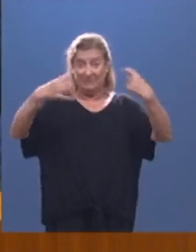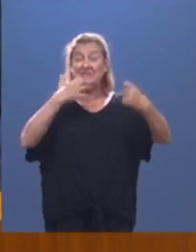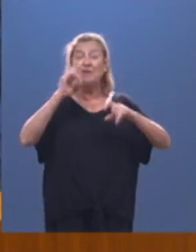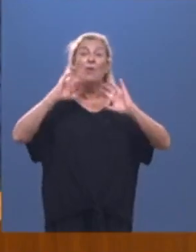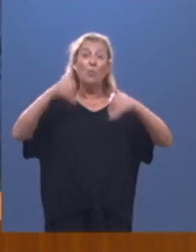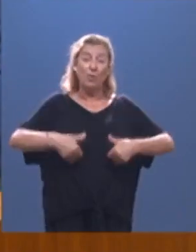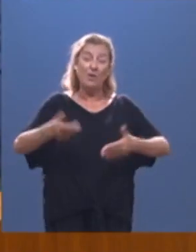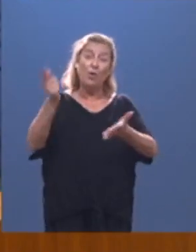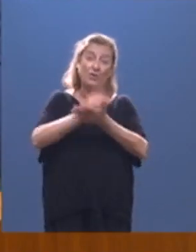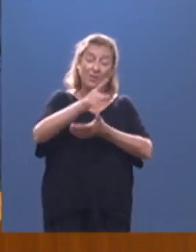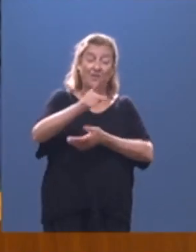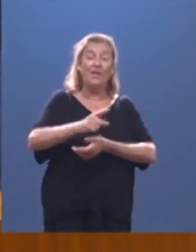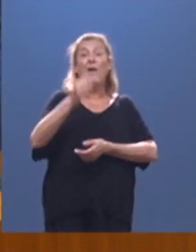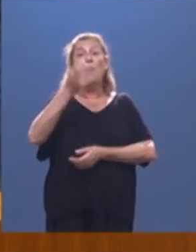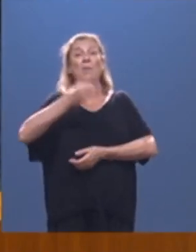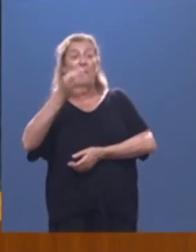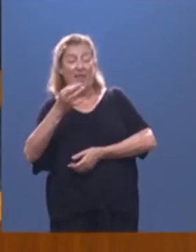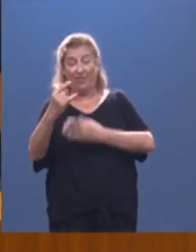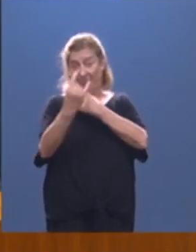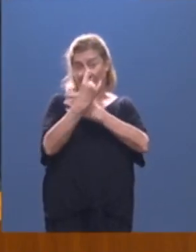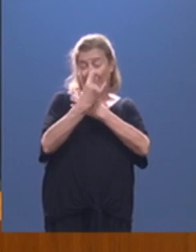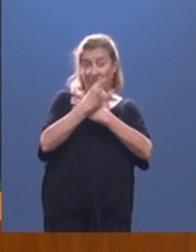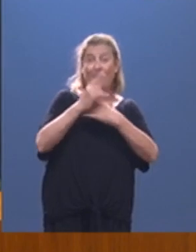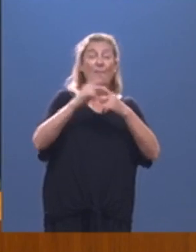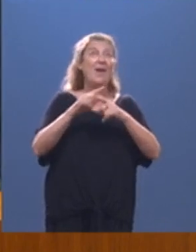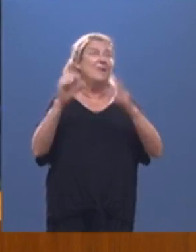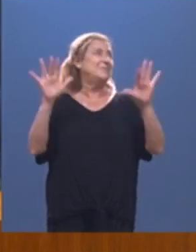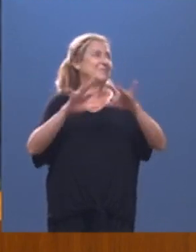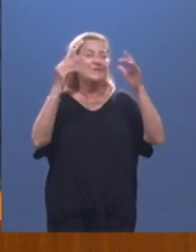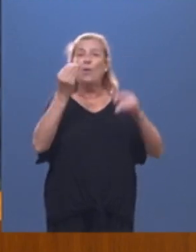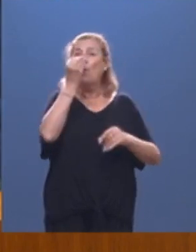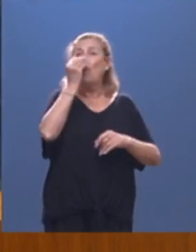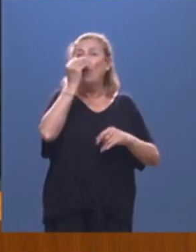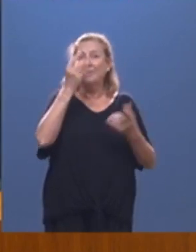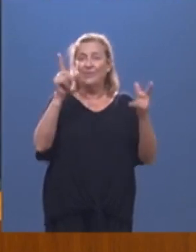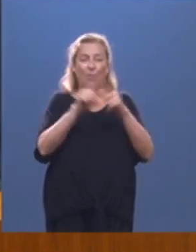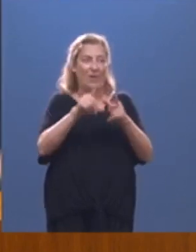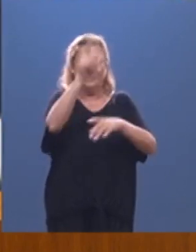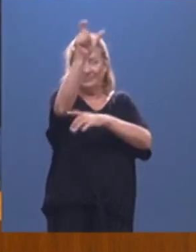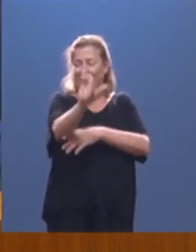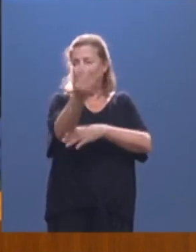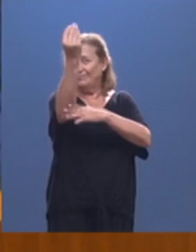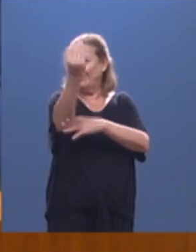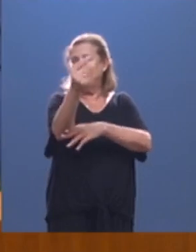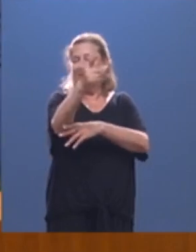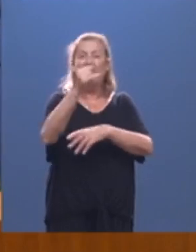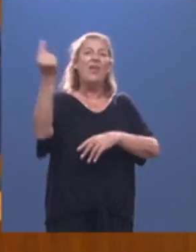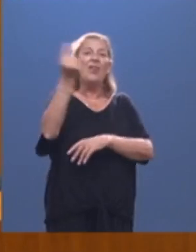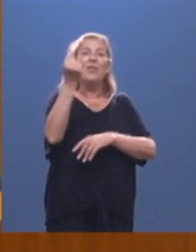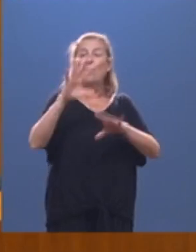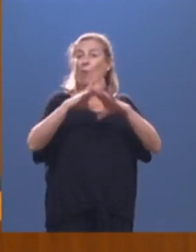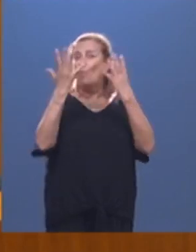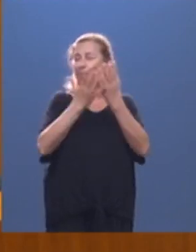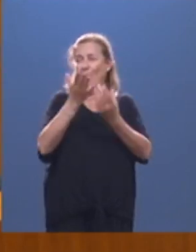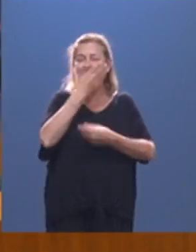a enmascarar la verdad pintándonos un escenario de cuento de hadas en el que sólo usted es el protagonista y donde dibuja un mundo ideal